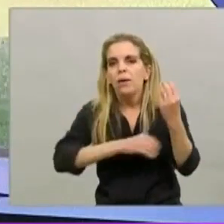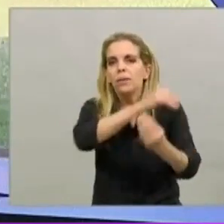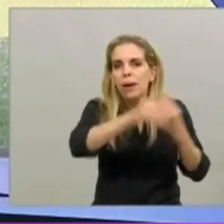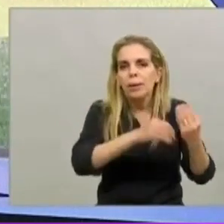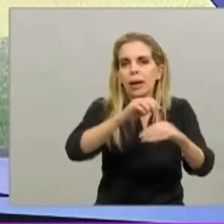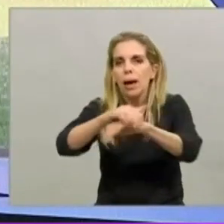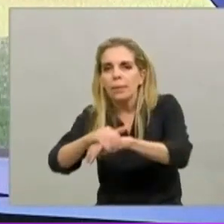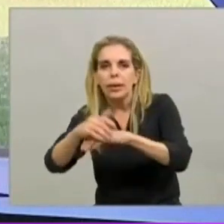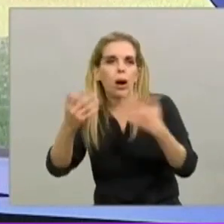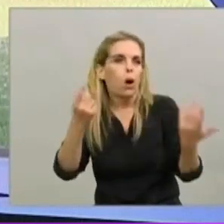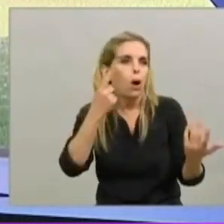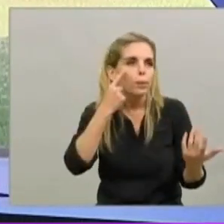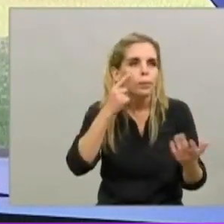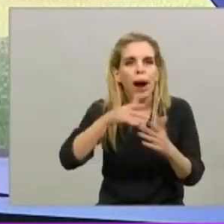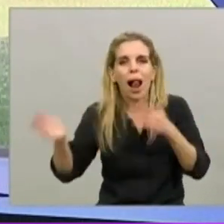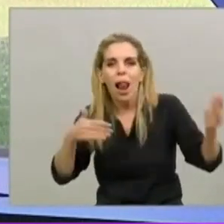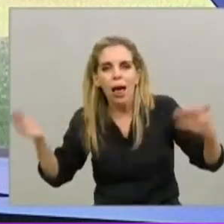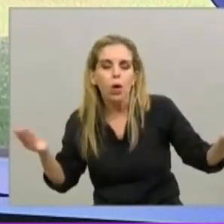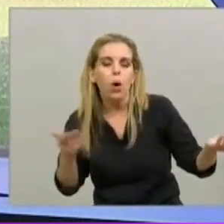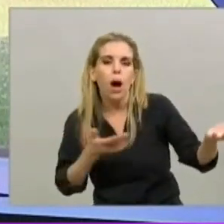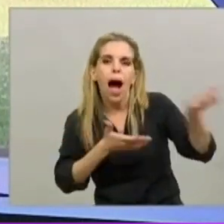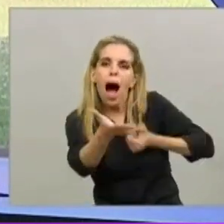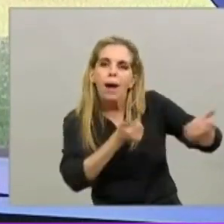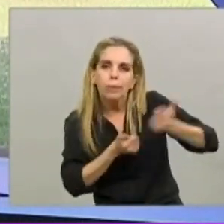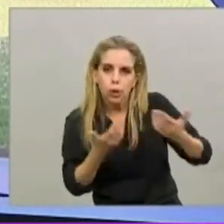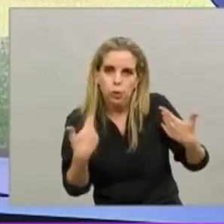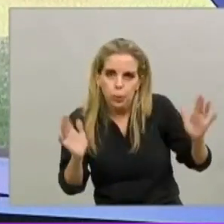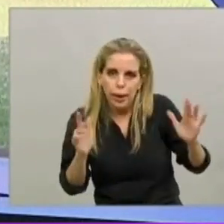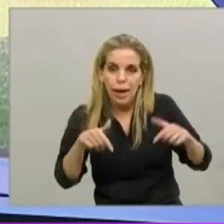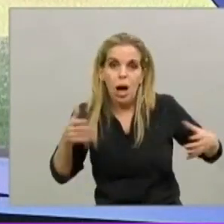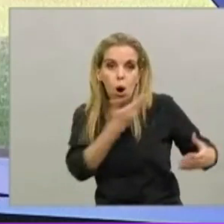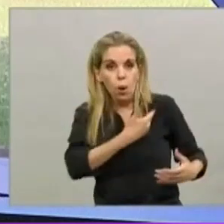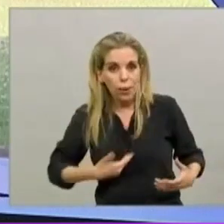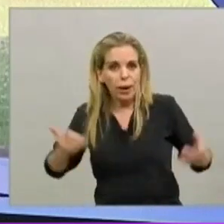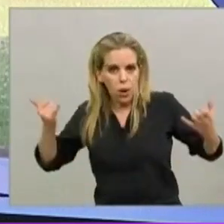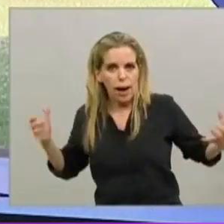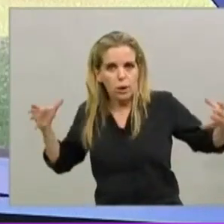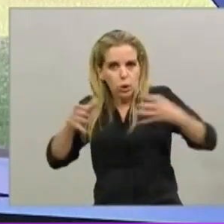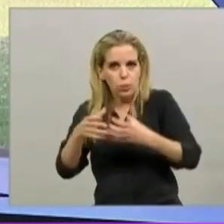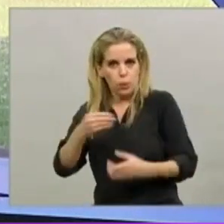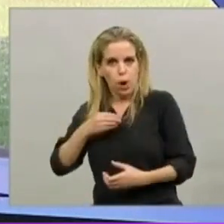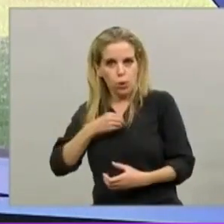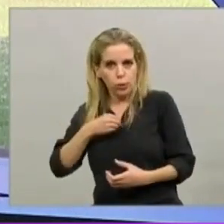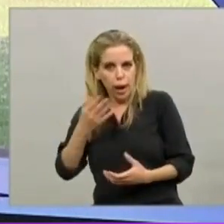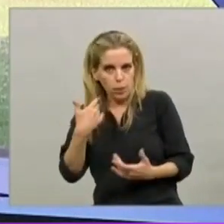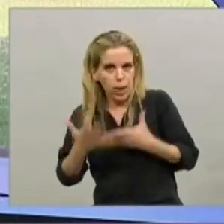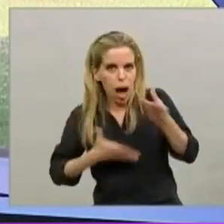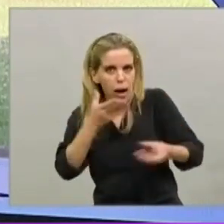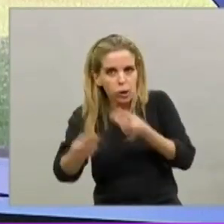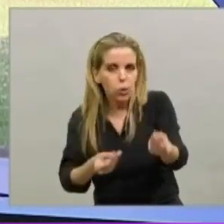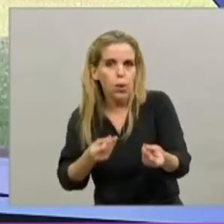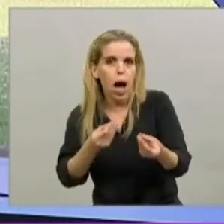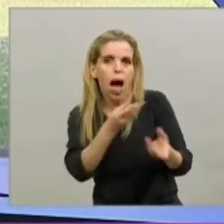vecinos, o si no, tenemos a disposición voluntarios que los ayudan para ir a comprar la comida, para hacer un trámite, buscar una receta, o lo que necesiten.